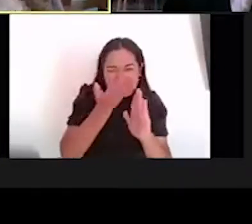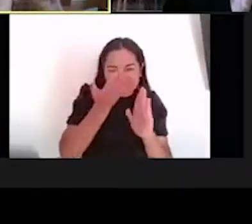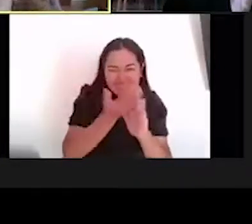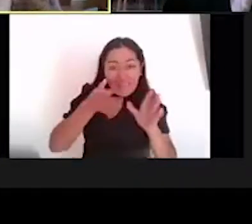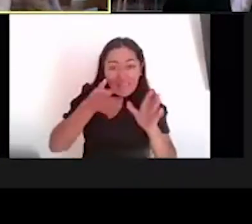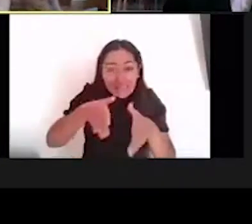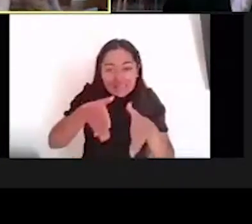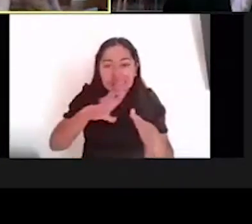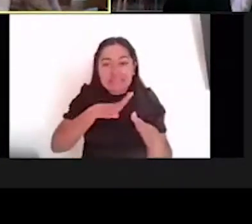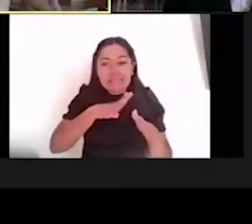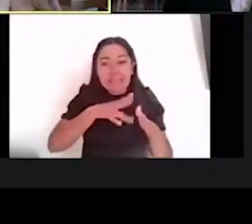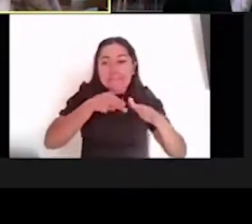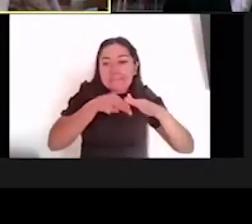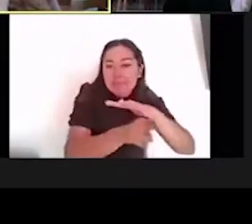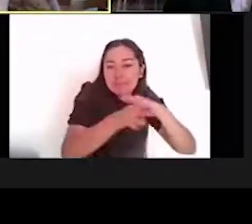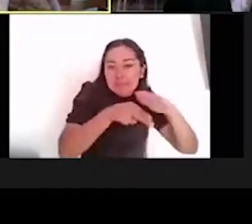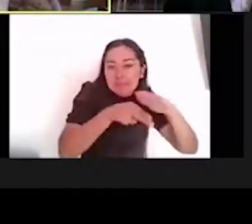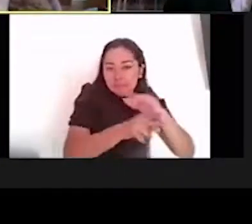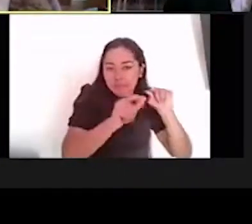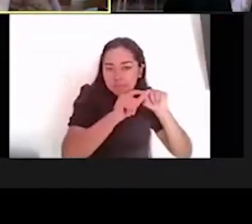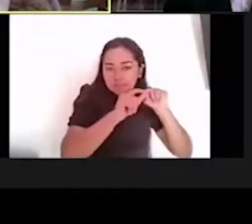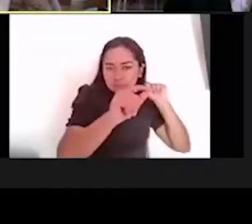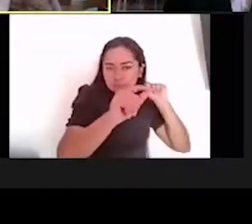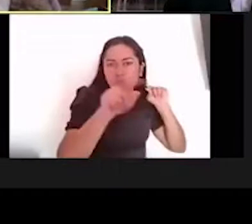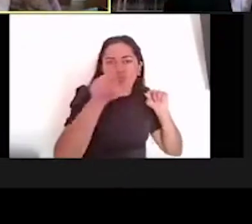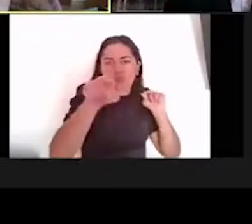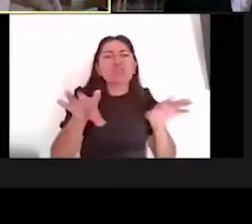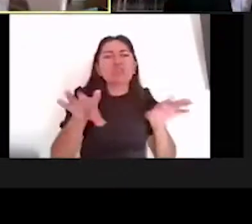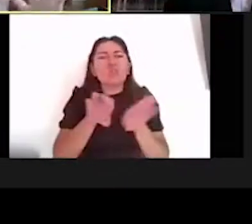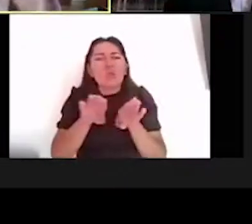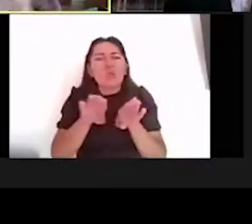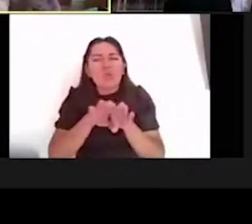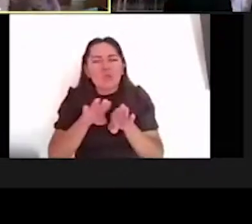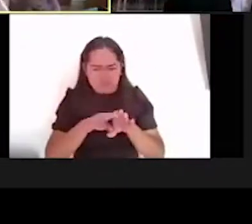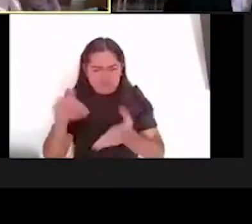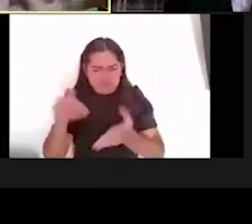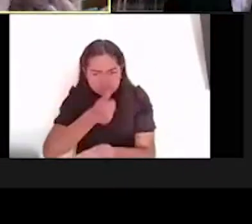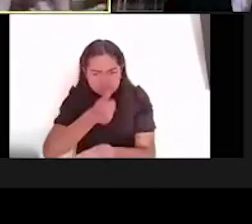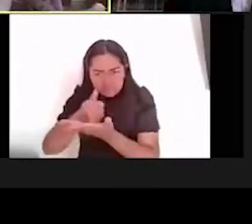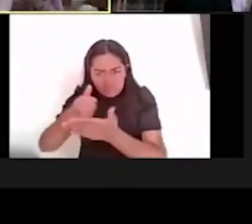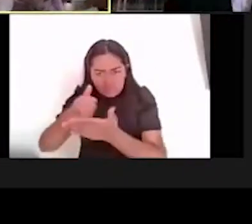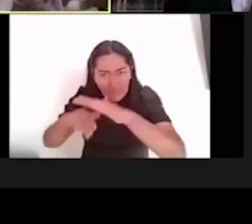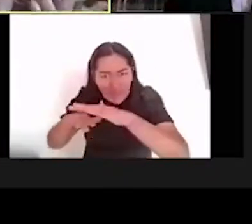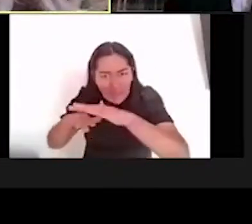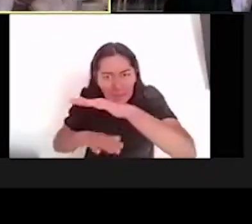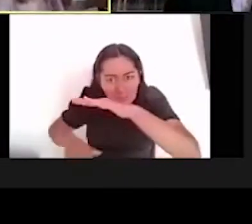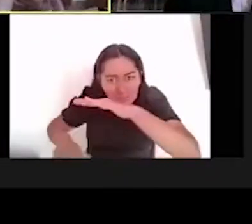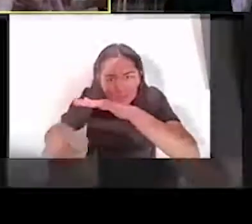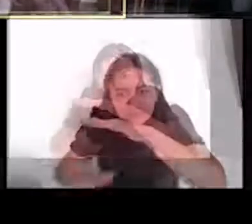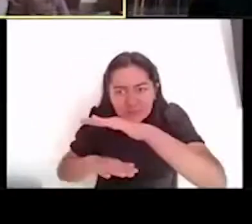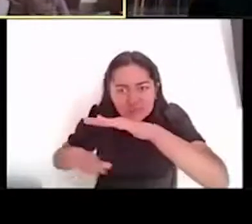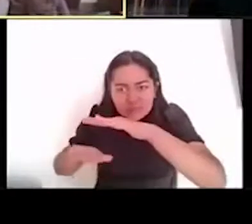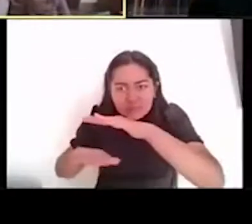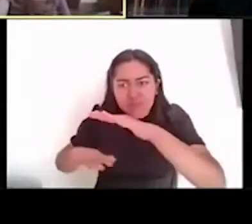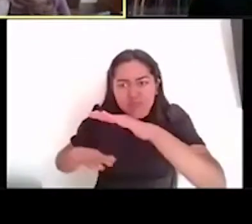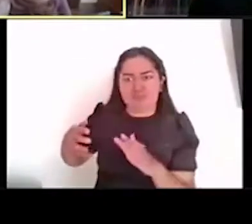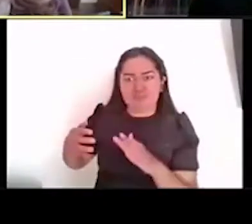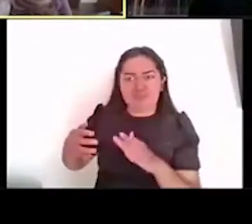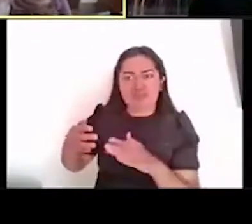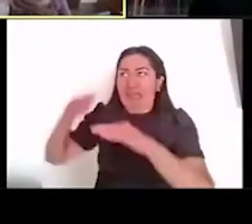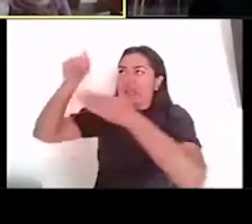¿Cómo conviven ustedes? Una ciudad que está abajo, ¿cómo, cómo se puede trabajar con la ciudad que está arriba?